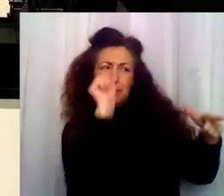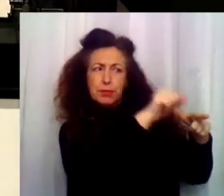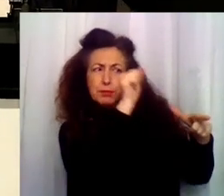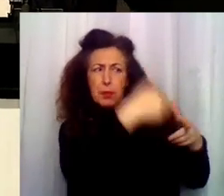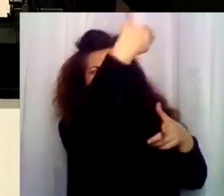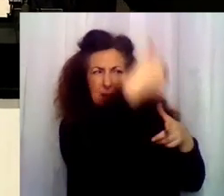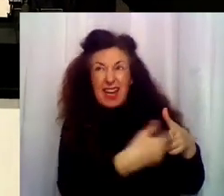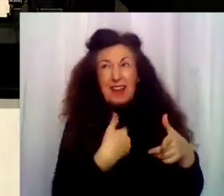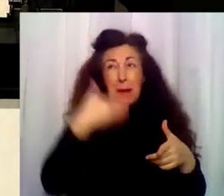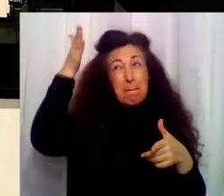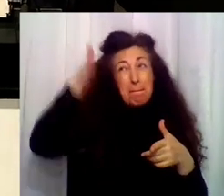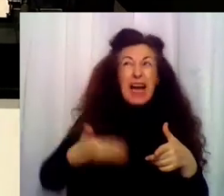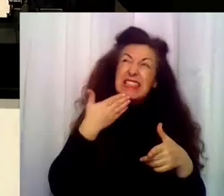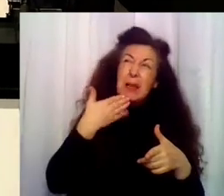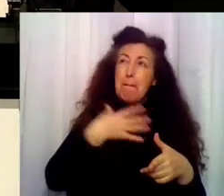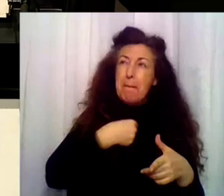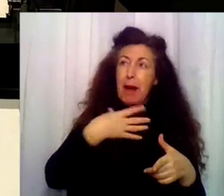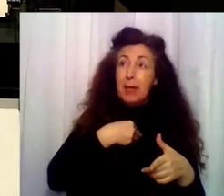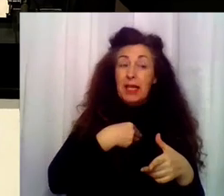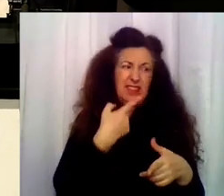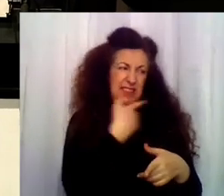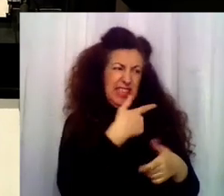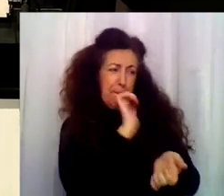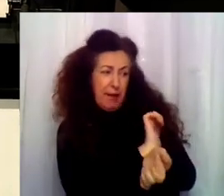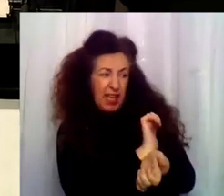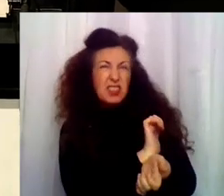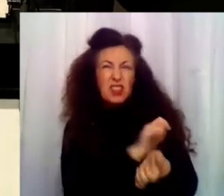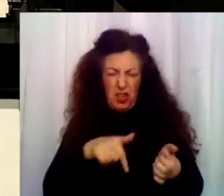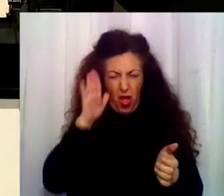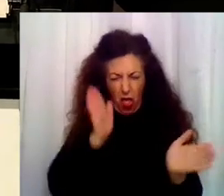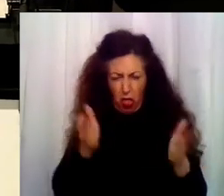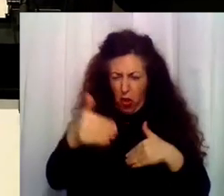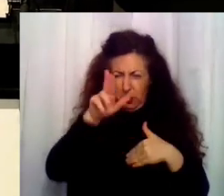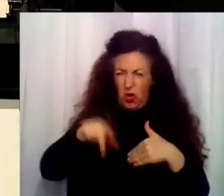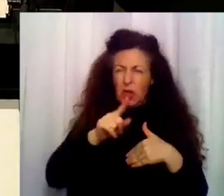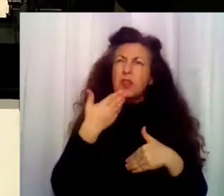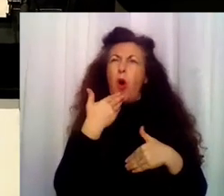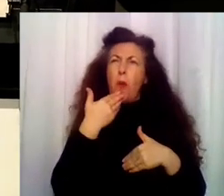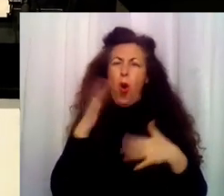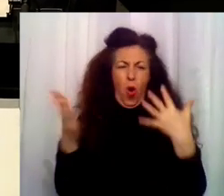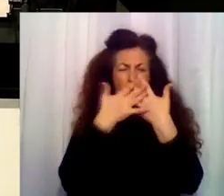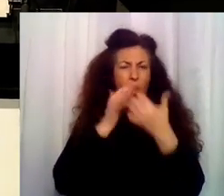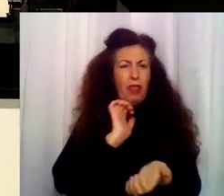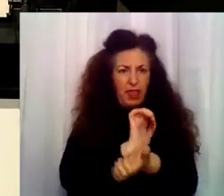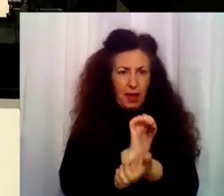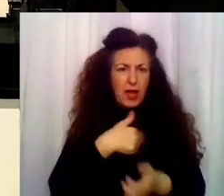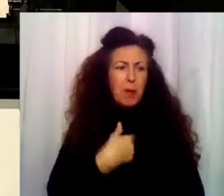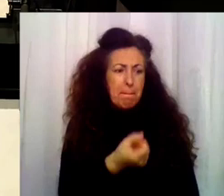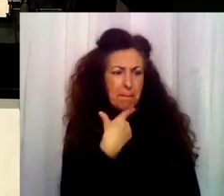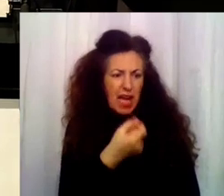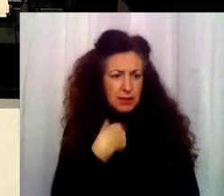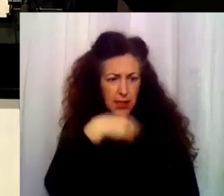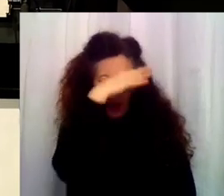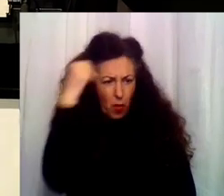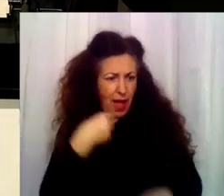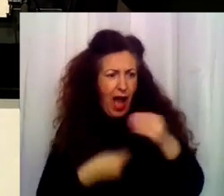colmo. Somos presos. Y esto no es un dormitorio, es una celda. Sí, eso parece. Qué vergüenza. ¿Qué voy a hacer sin el orfidal? Mira,